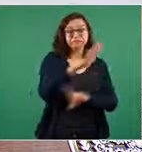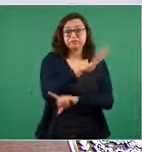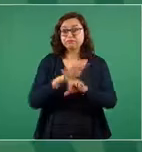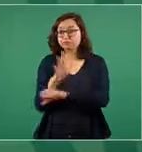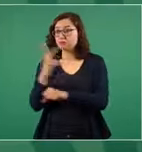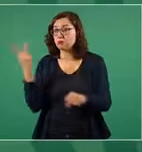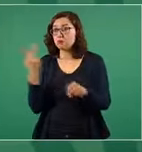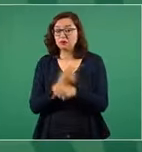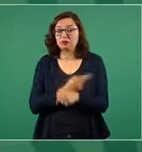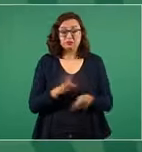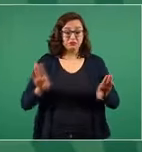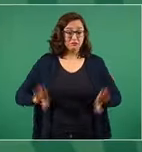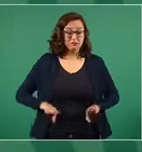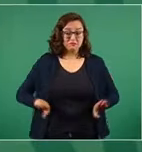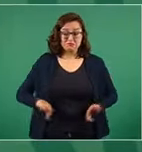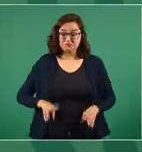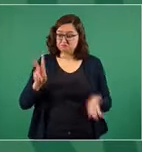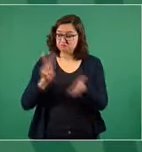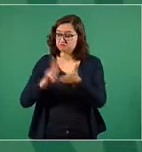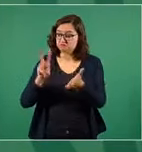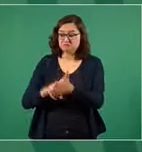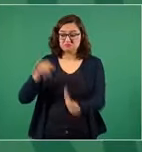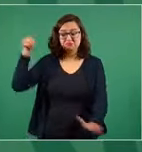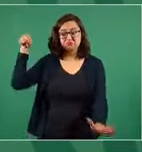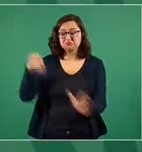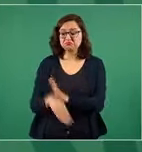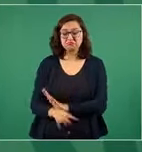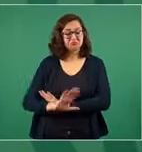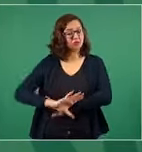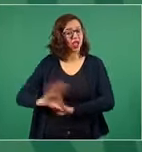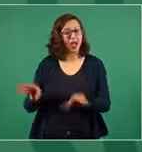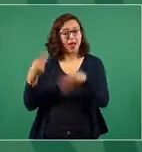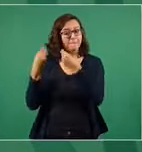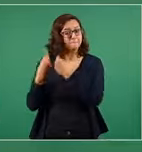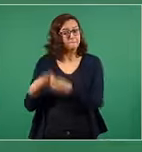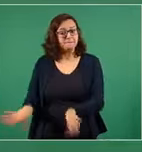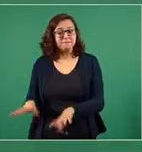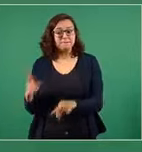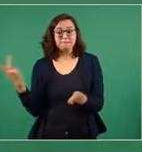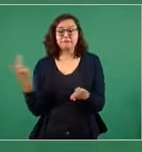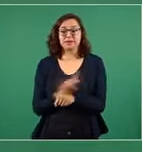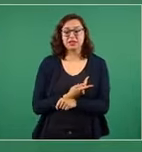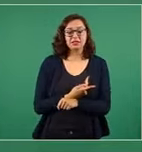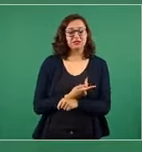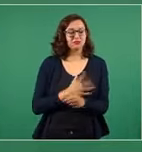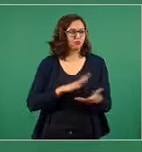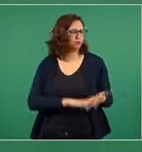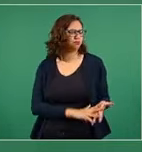tienen graves problemas de descomposición social.